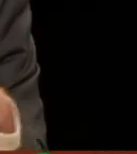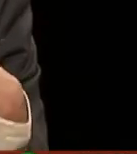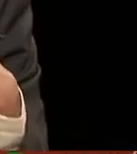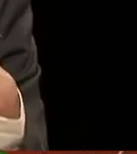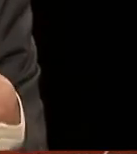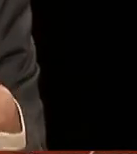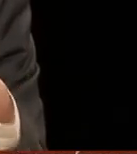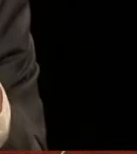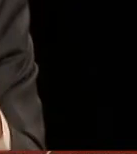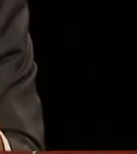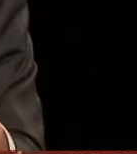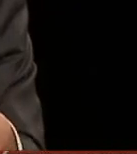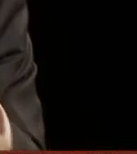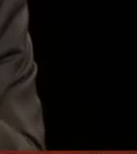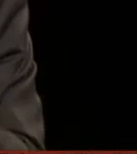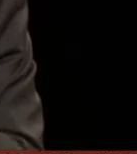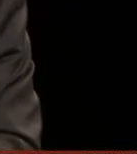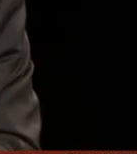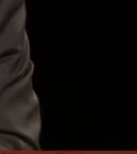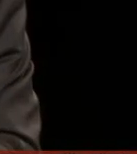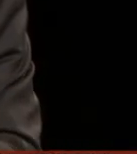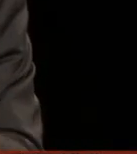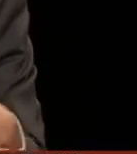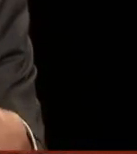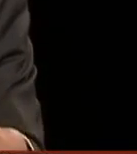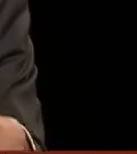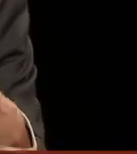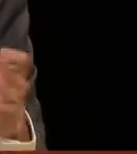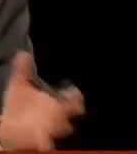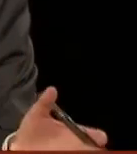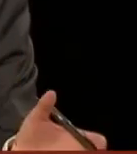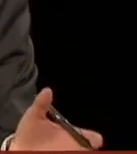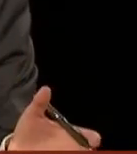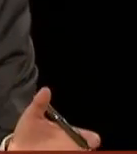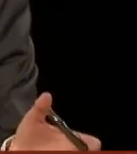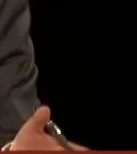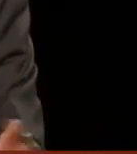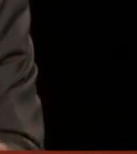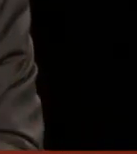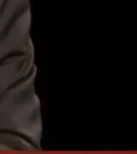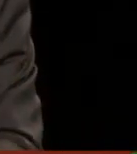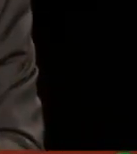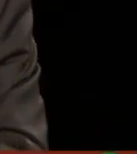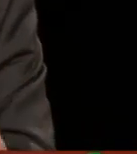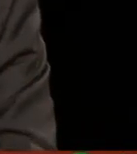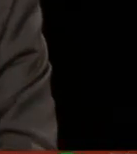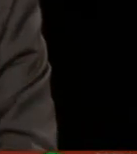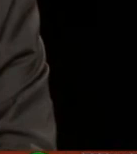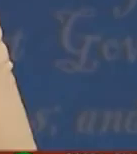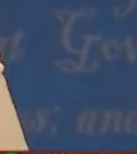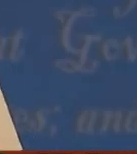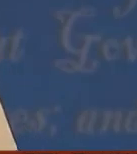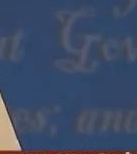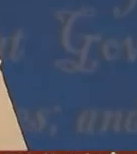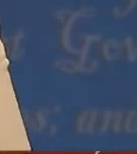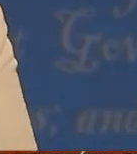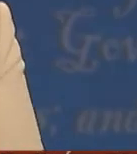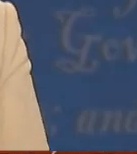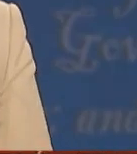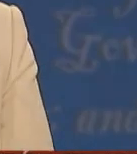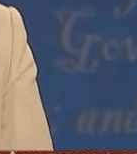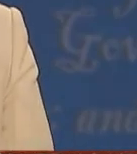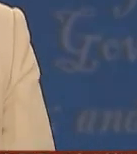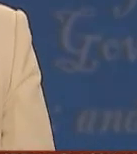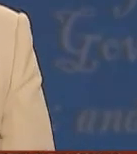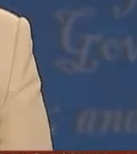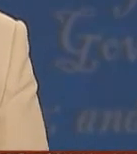momento interesante cuando ella bueno desde mi punto de vista bueno pues muy desafortunado cuando dice socha nasty woman o sea